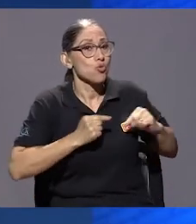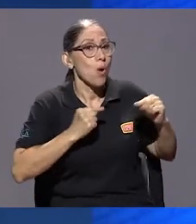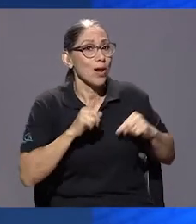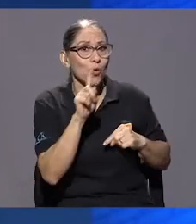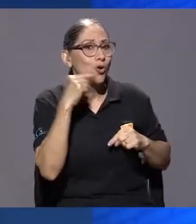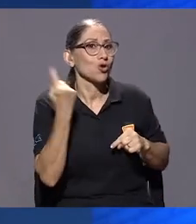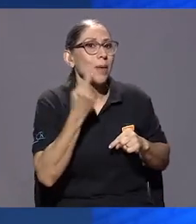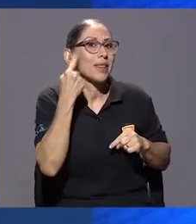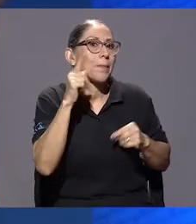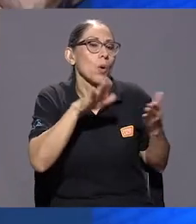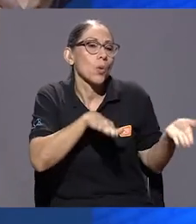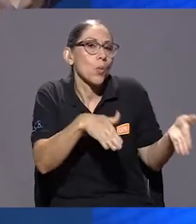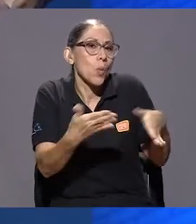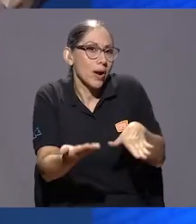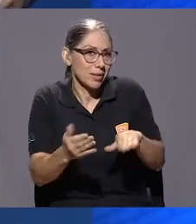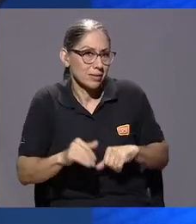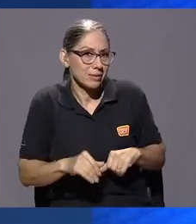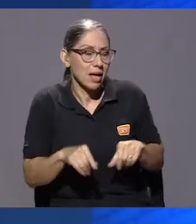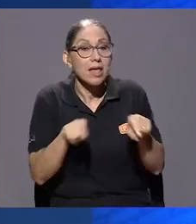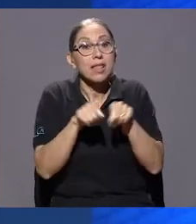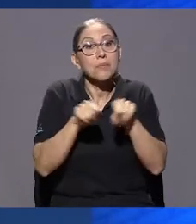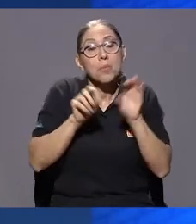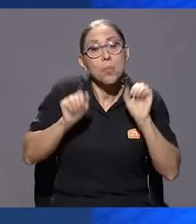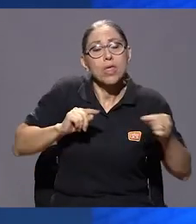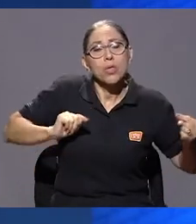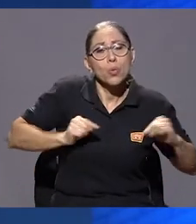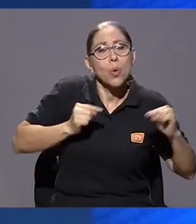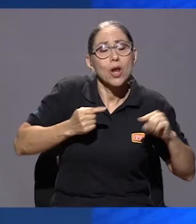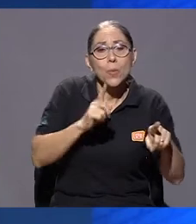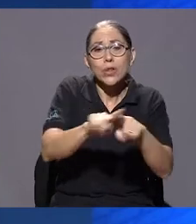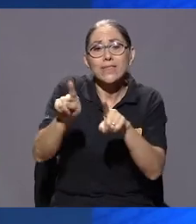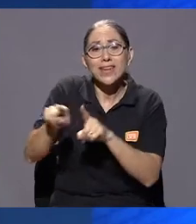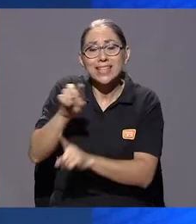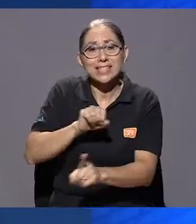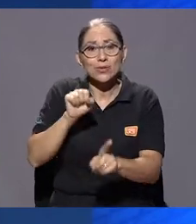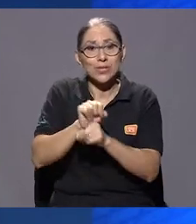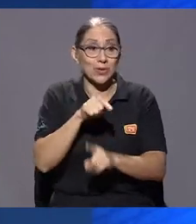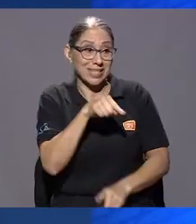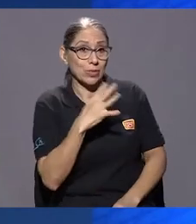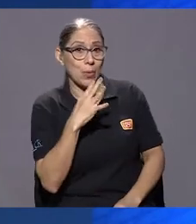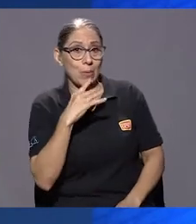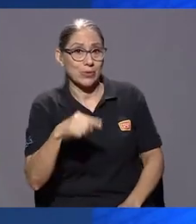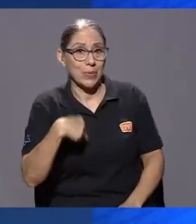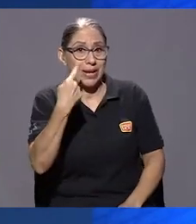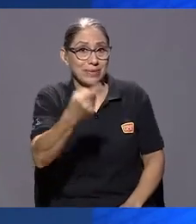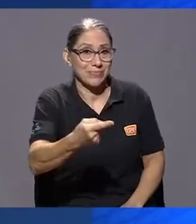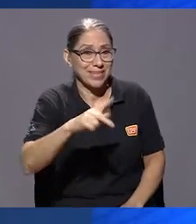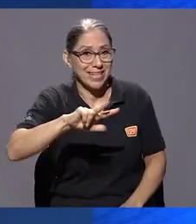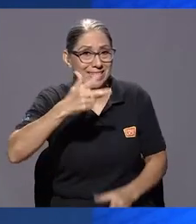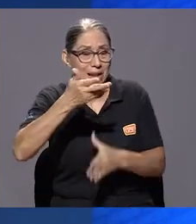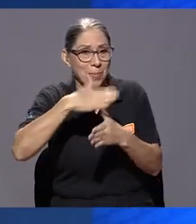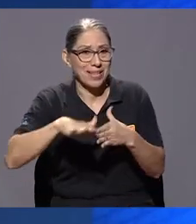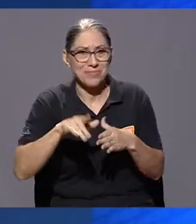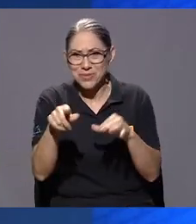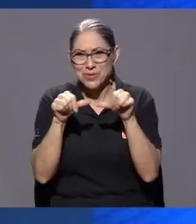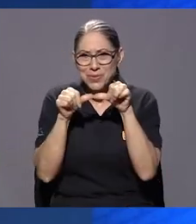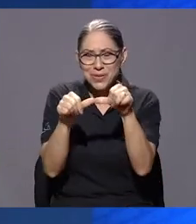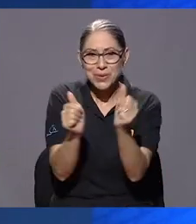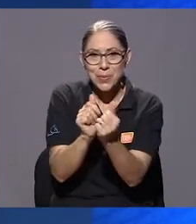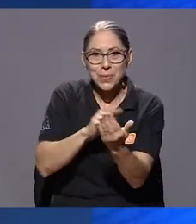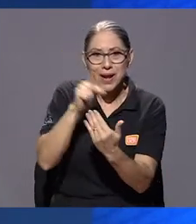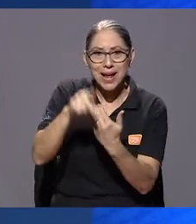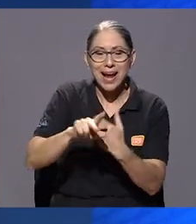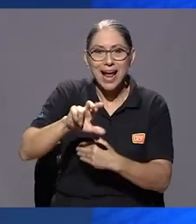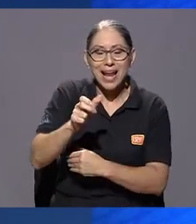experimentar de otras maneras o por otras circunstancias de vida. Ese es el tema para nuestro tercer bloque, así es que quédese con la programación de Canal